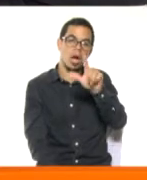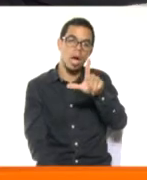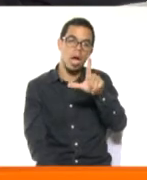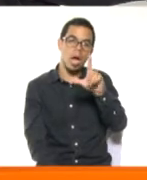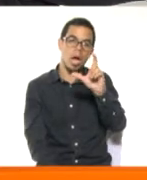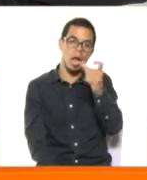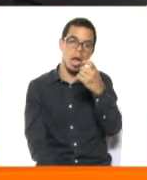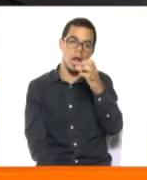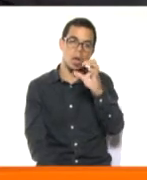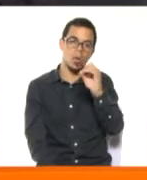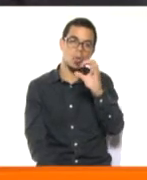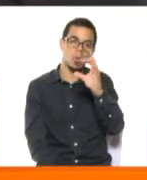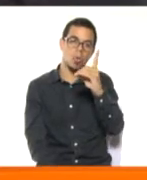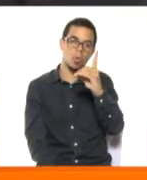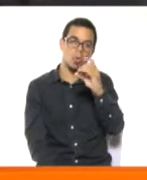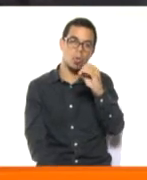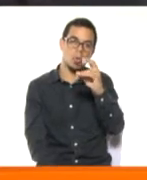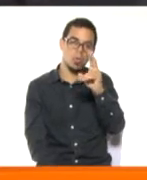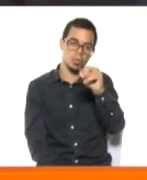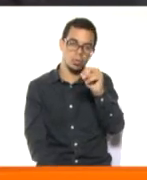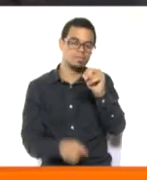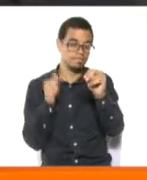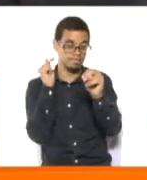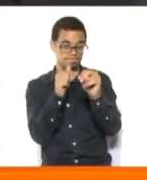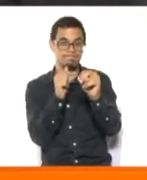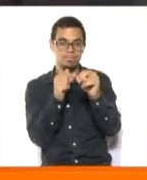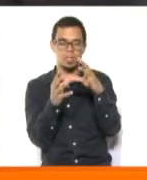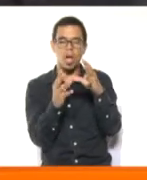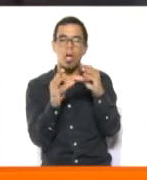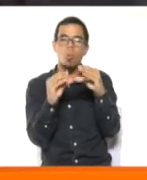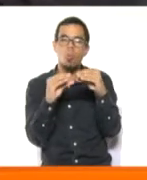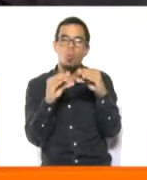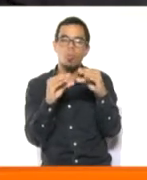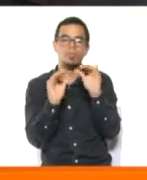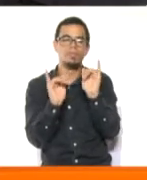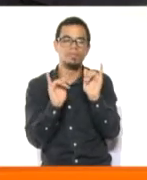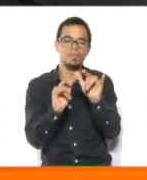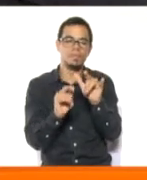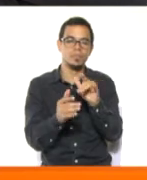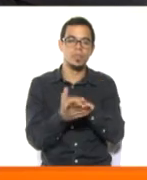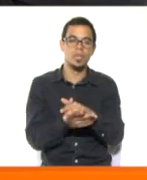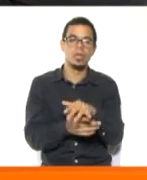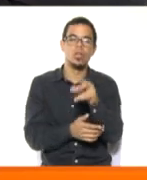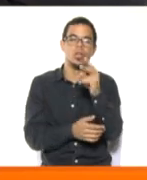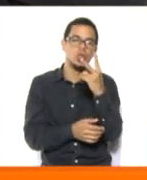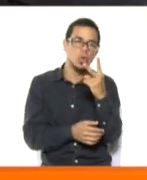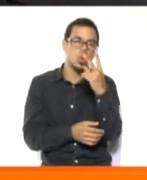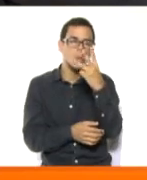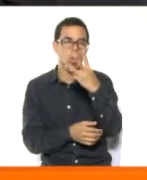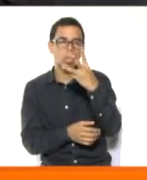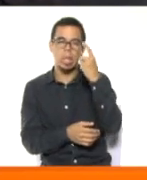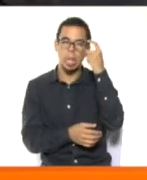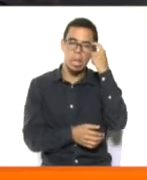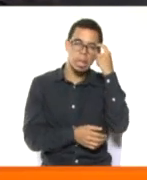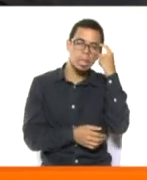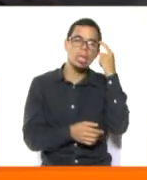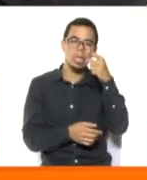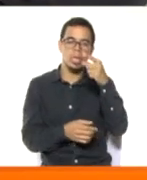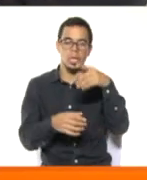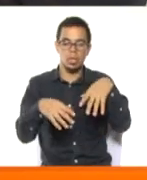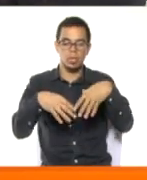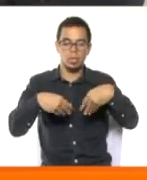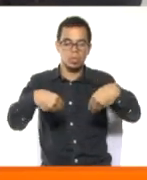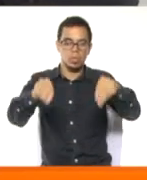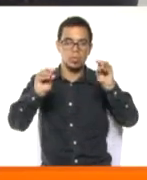cubrimos y la colocamos, la exponemos al sol durante dos o tres días y ya vamos a obtener